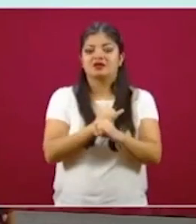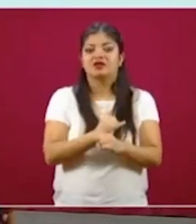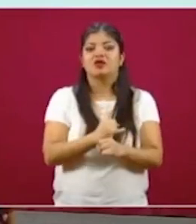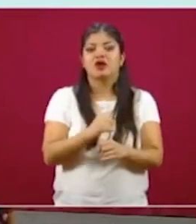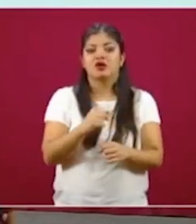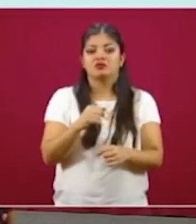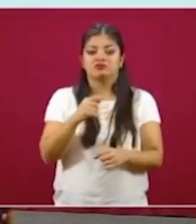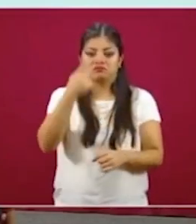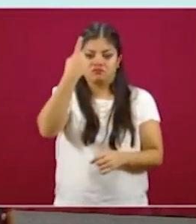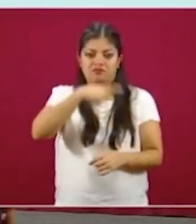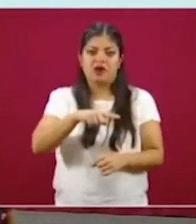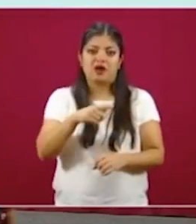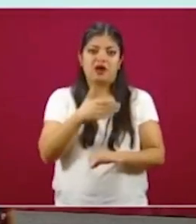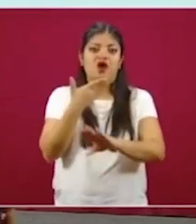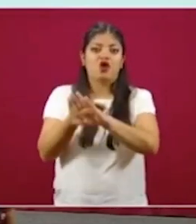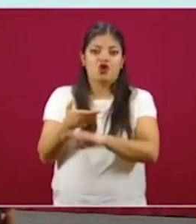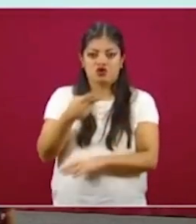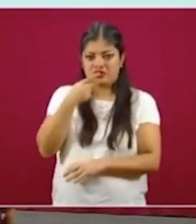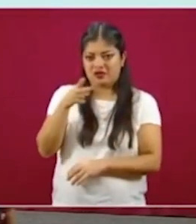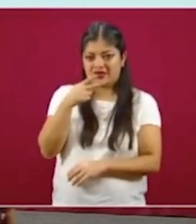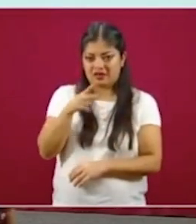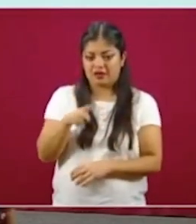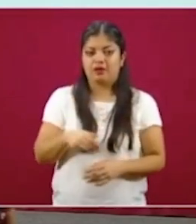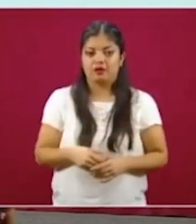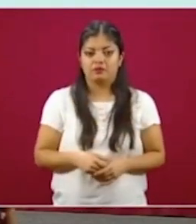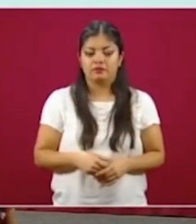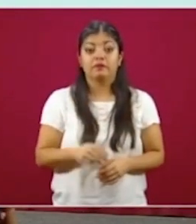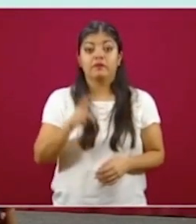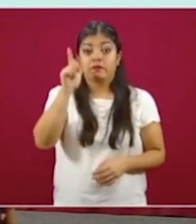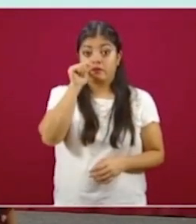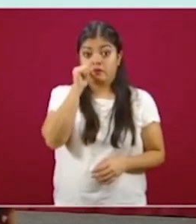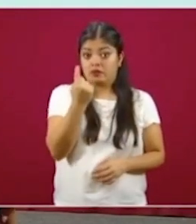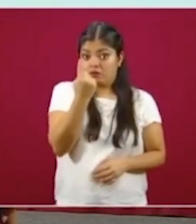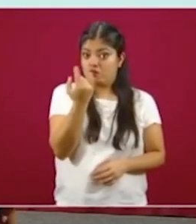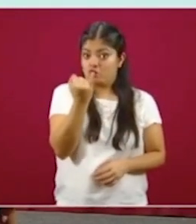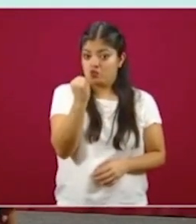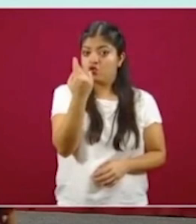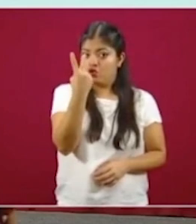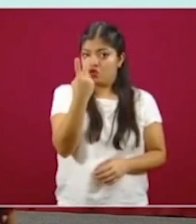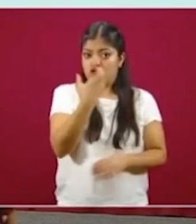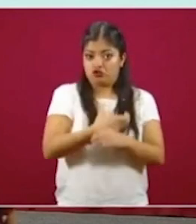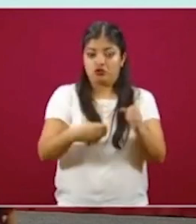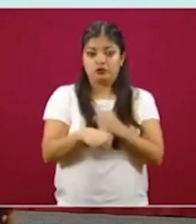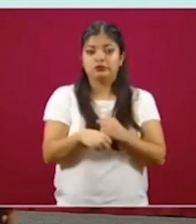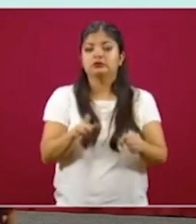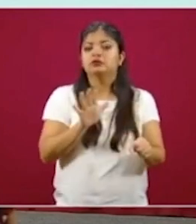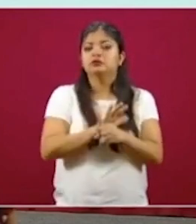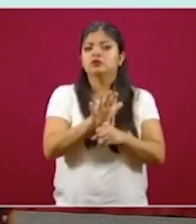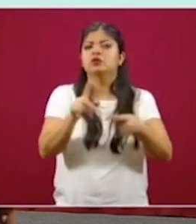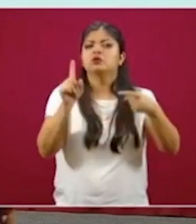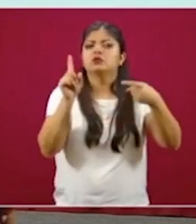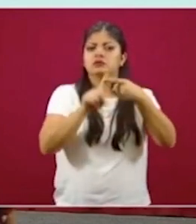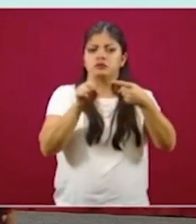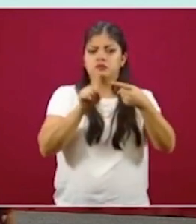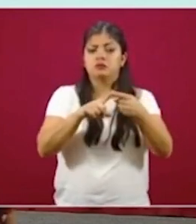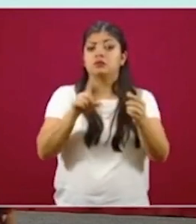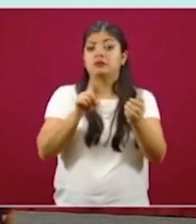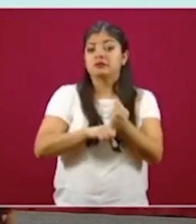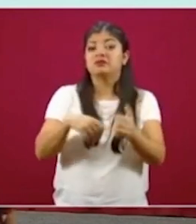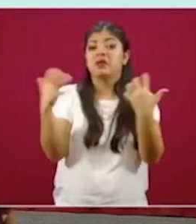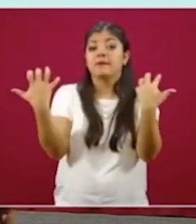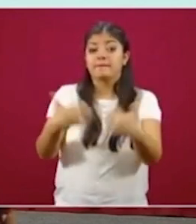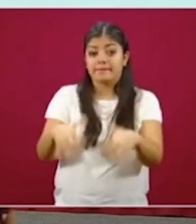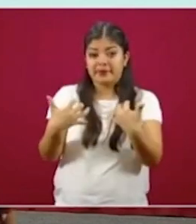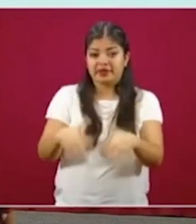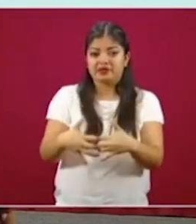El día de mañana, el primero de junio, van a empezar a pasar cosas. Una de las más relevantes es que las empresas